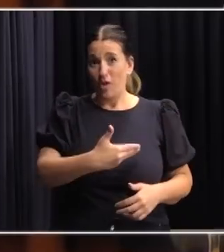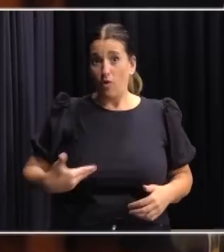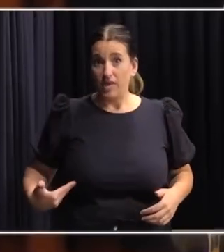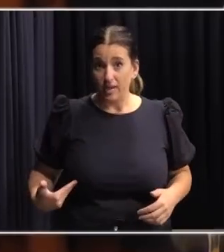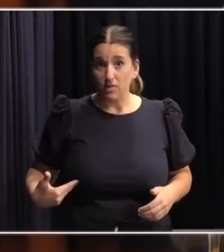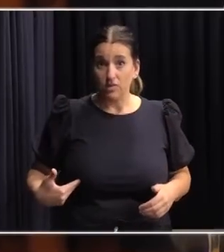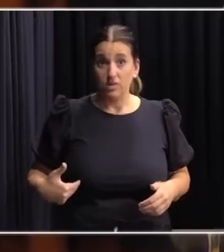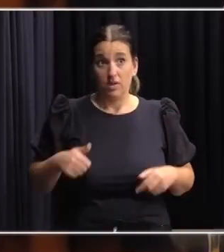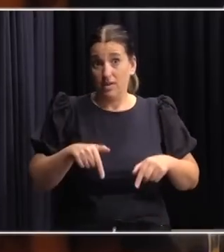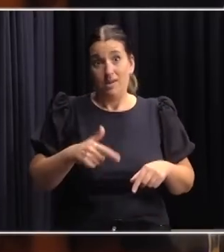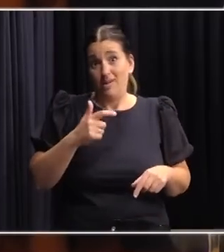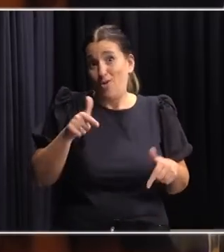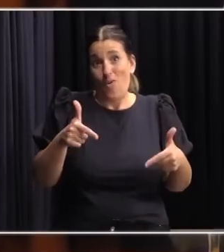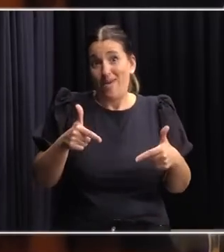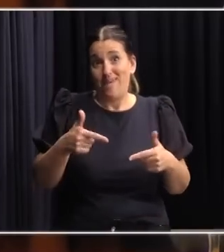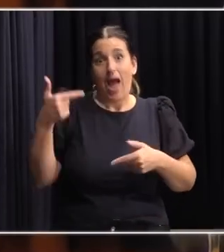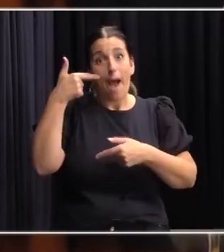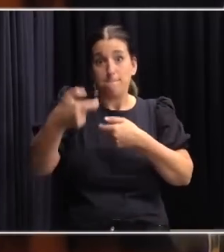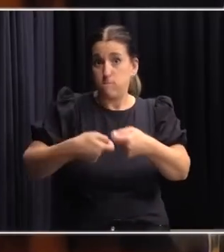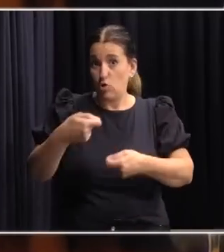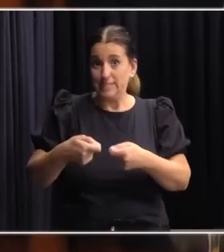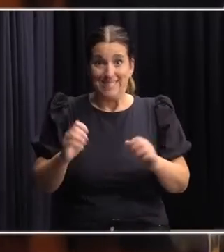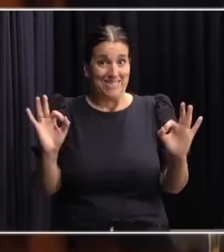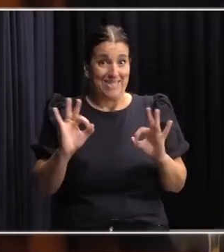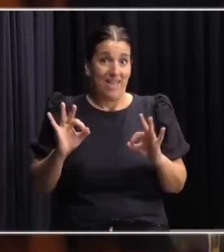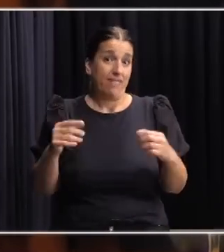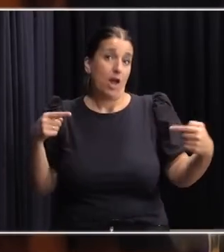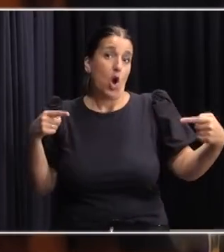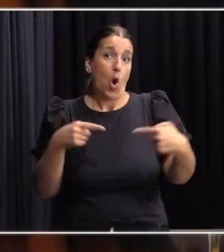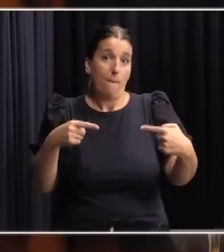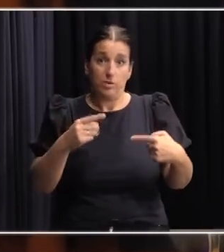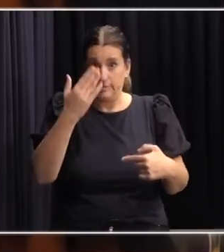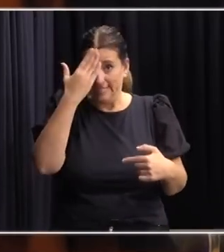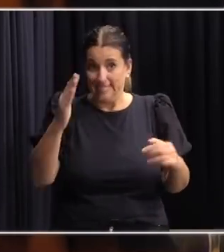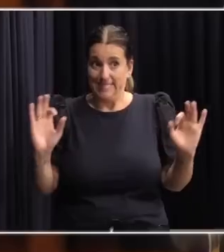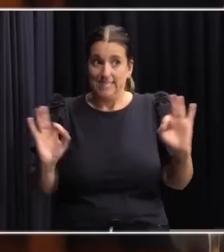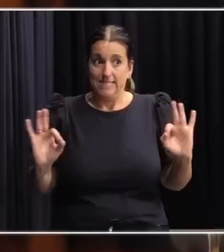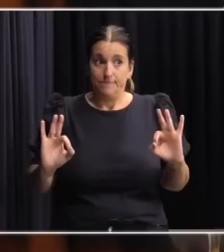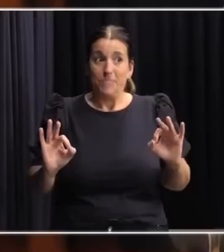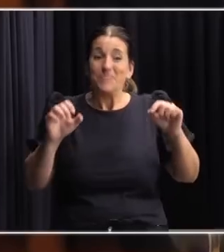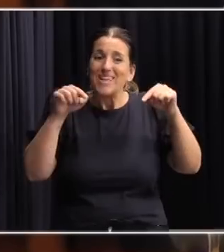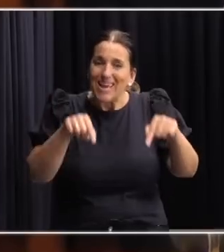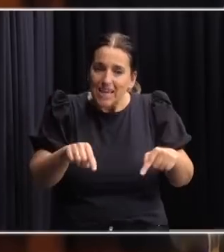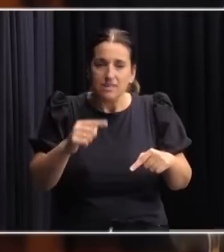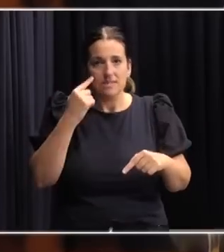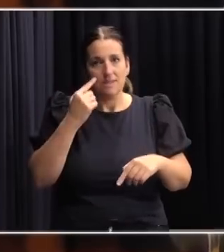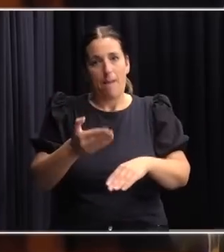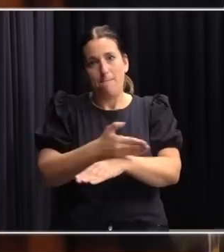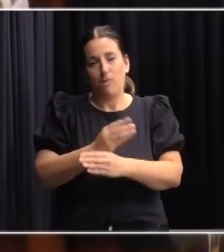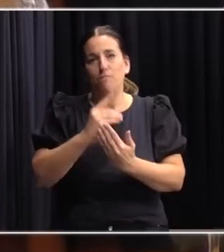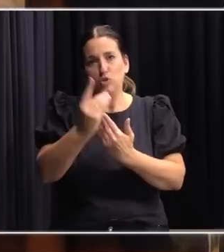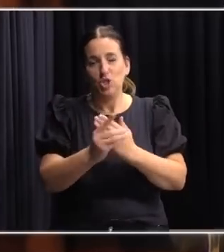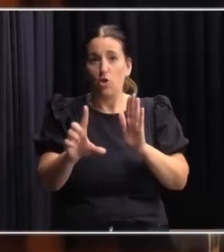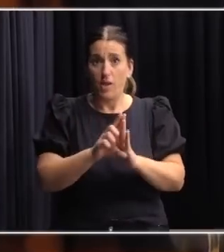cuenta con aportes de la oposición. Ese anteproyecto de ley es